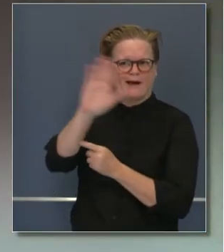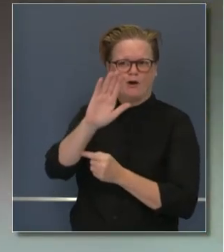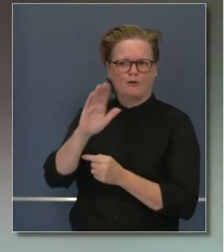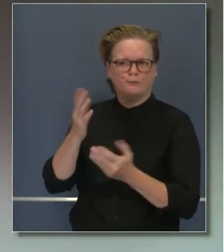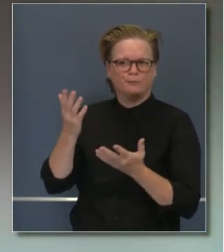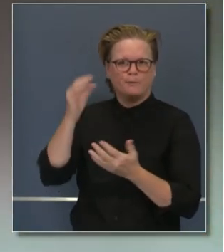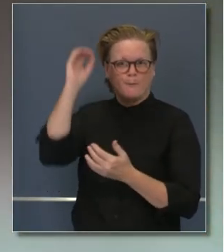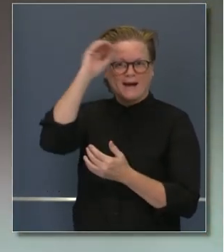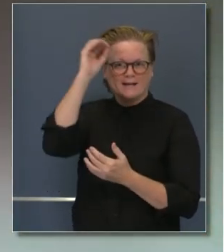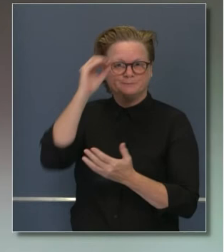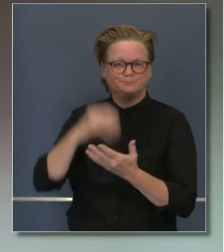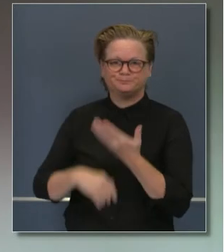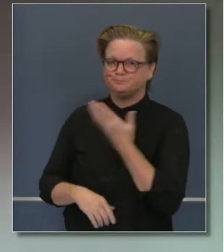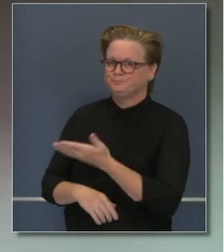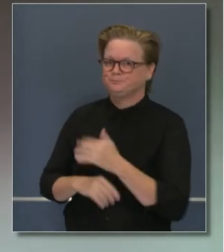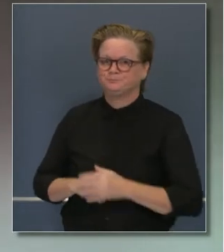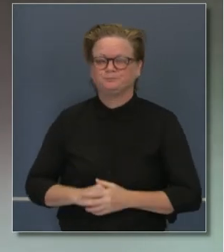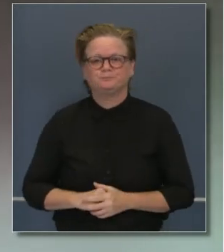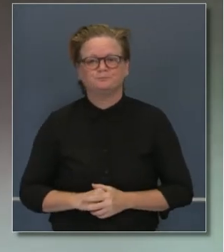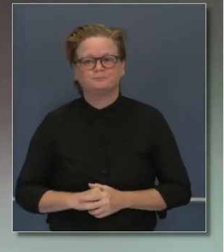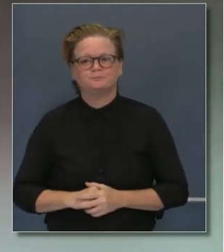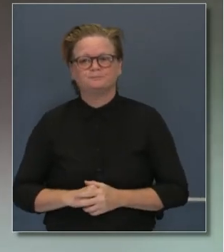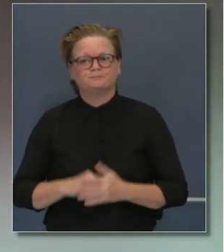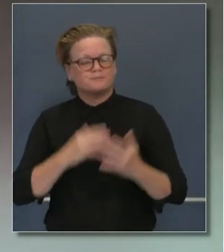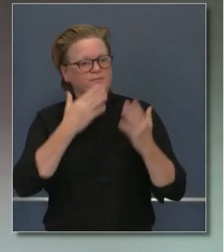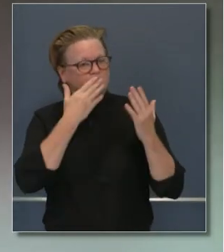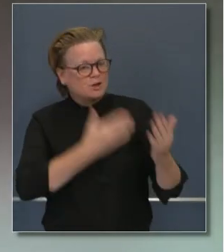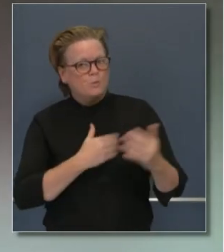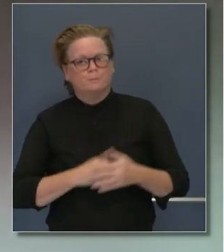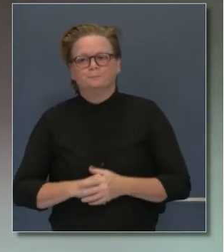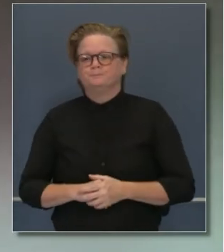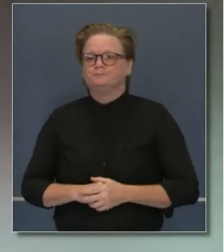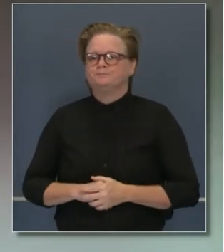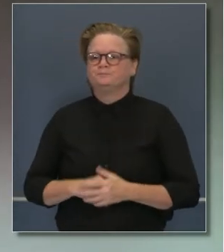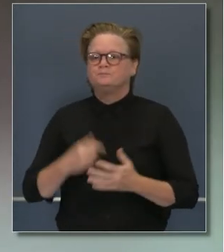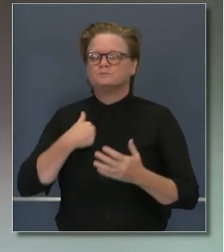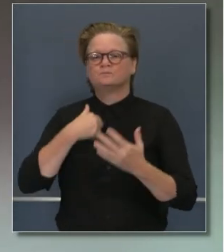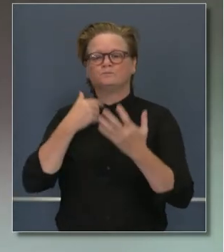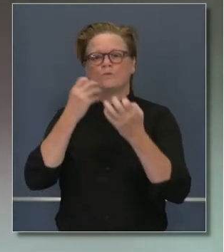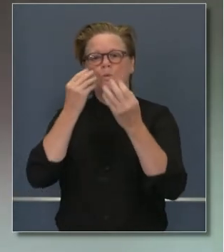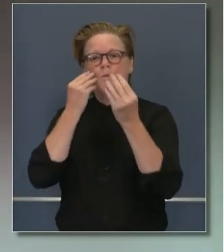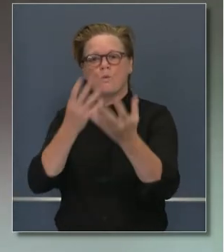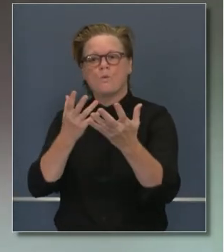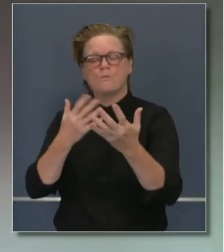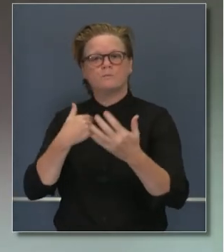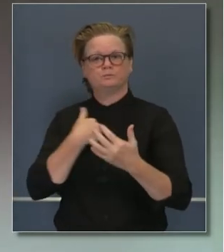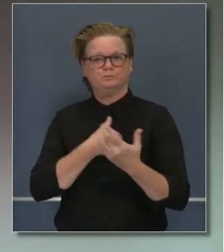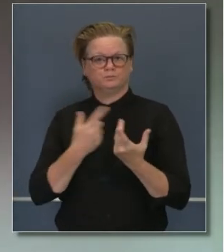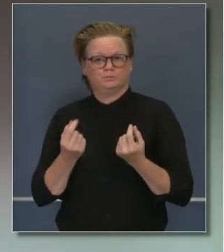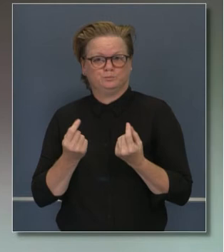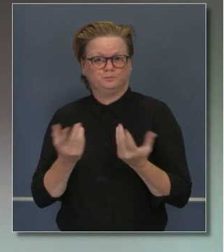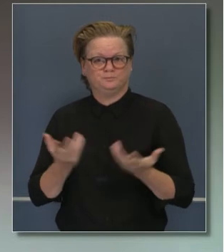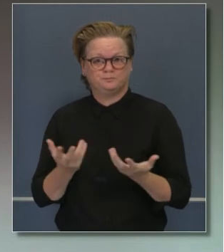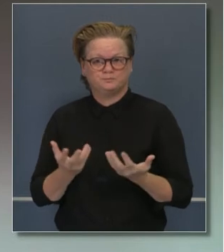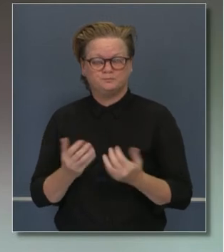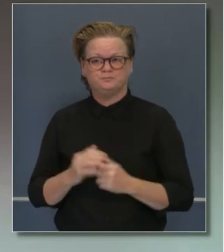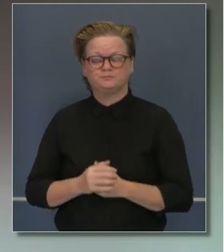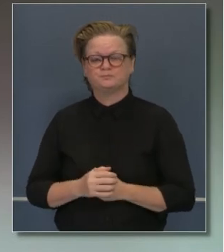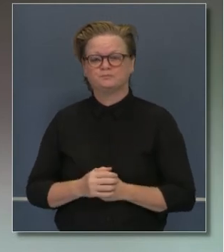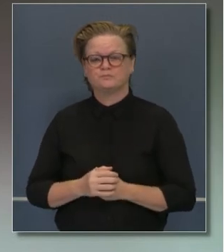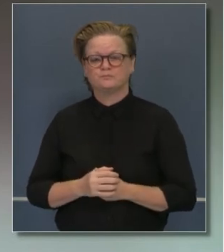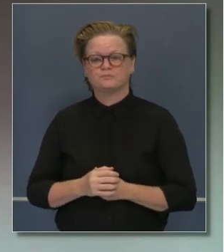hemos mencionado. Sí, gracias por esa pregunta. Le diré que una de las cosas que hicimos, un poco distinto